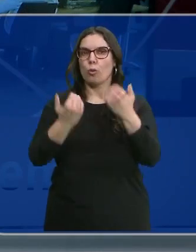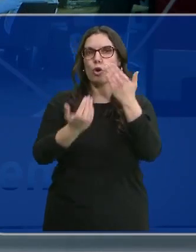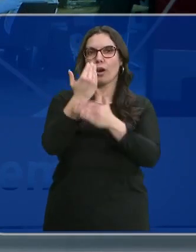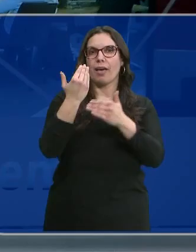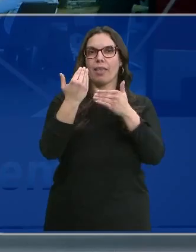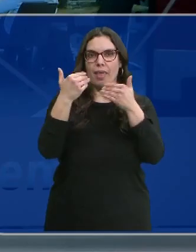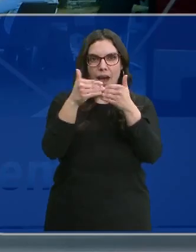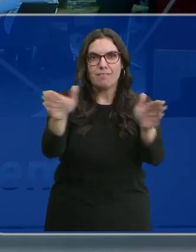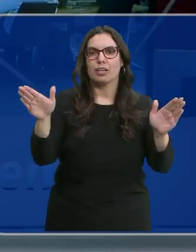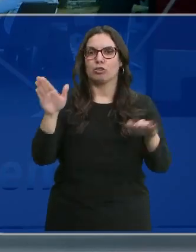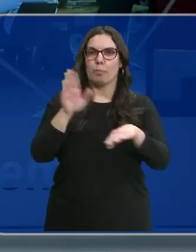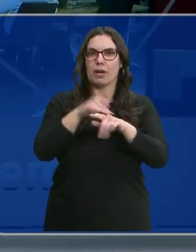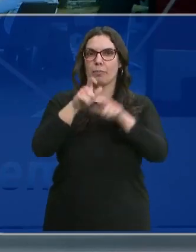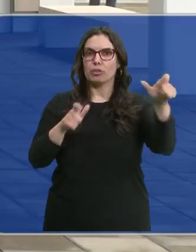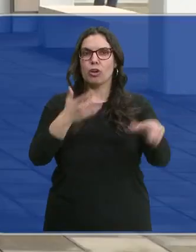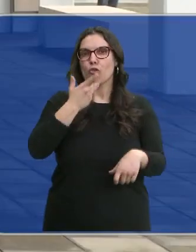abiertas para darlo a conocer.